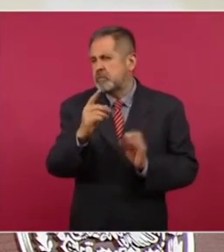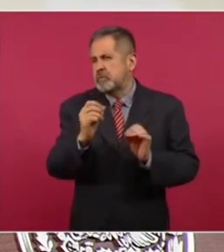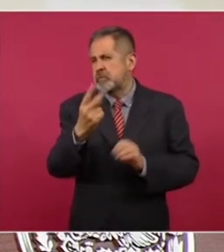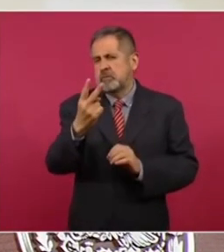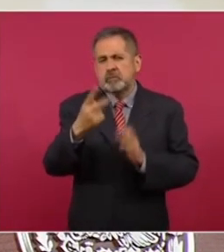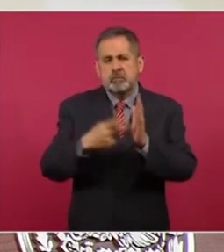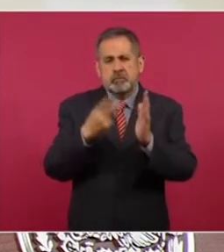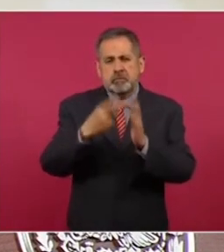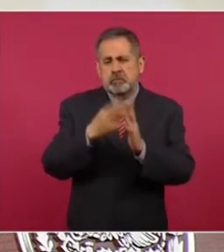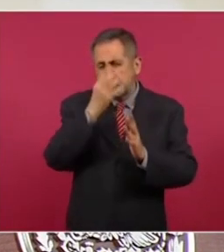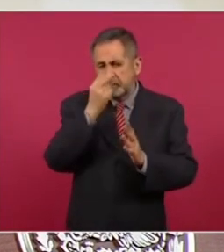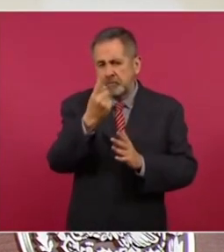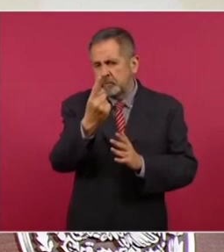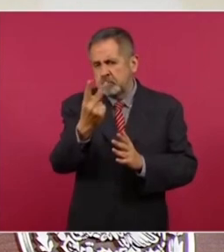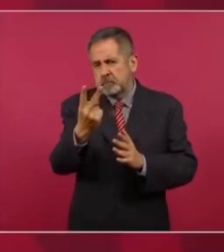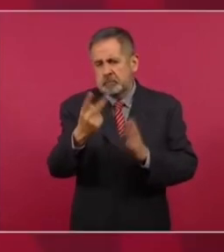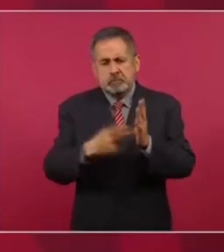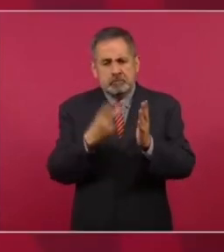ocasiones